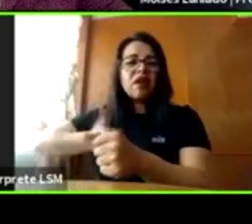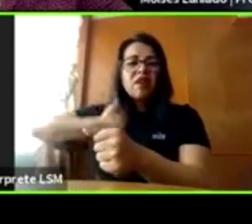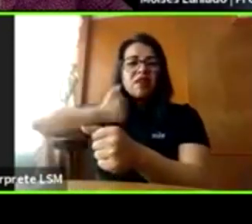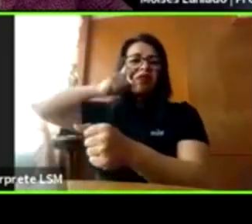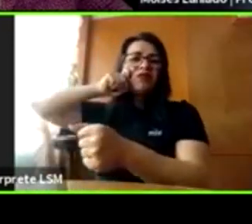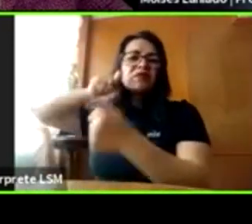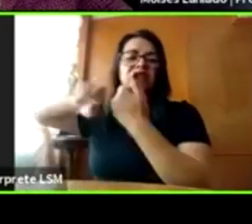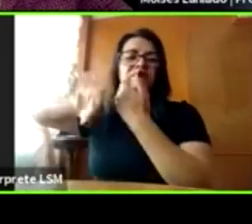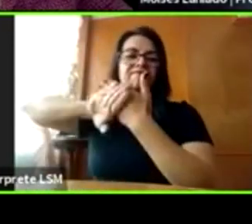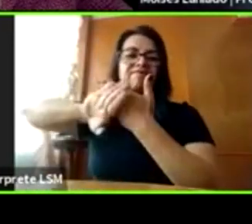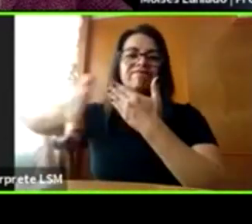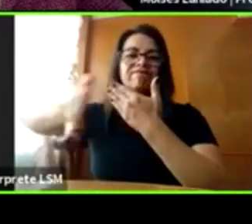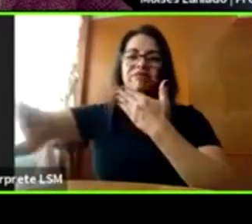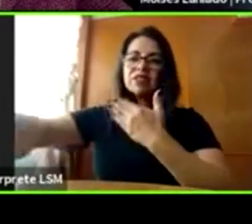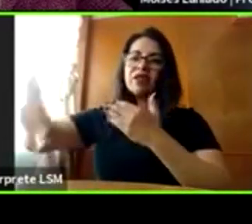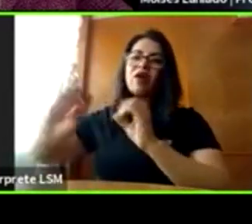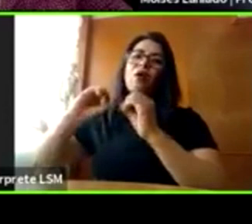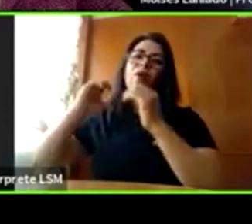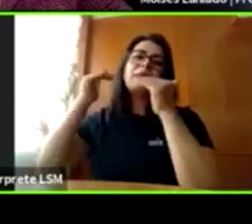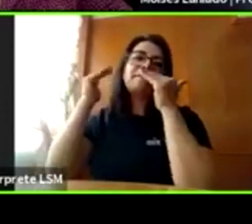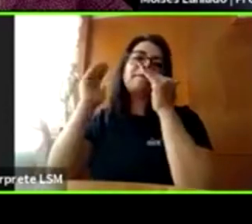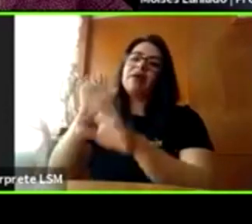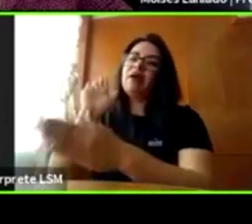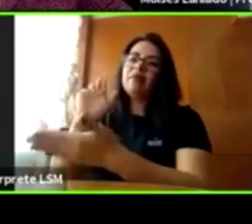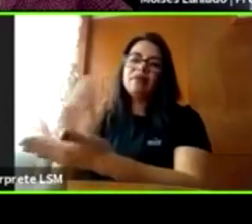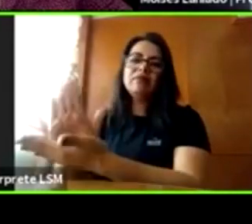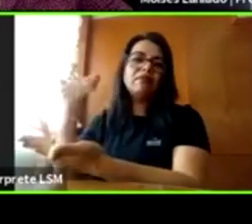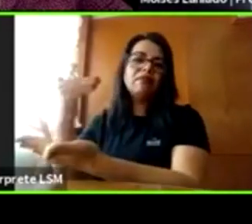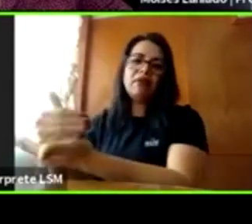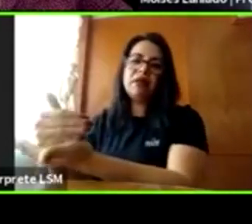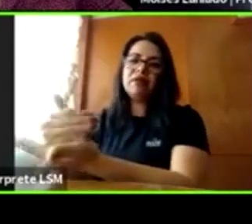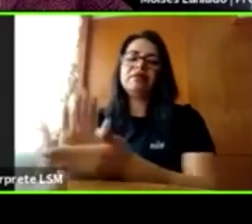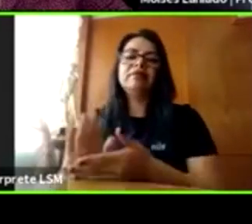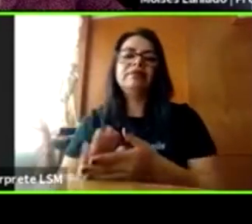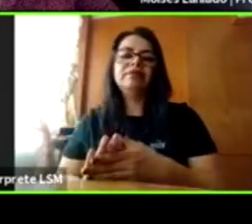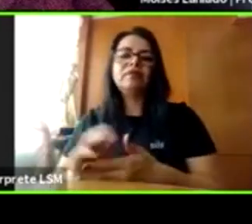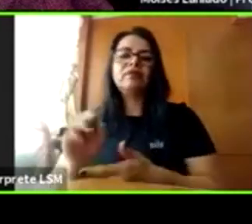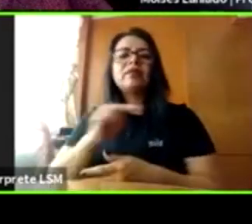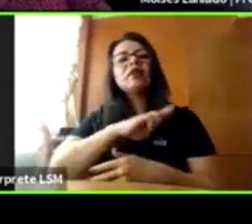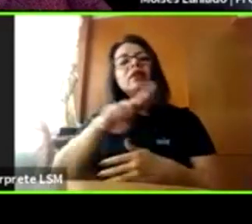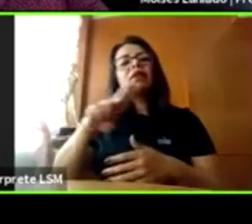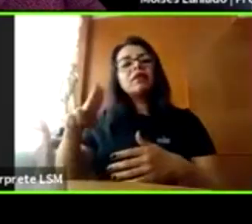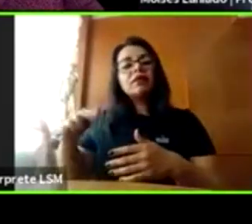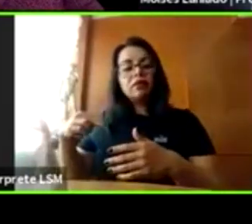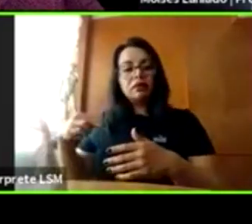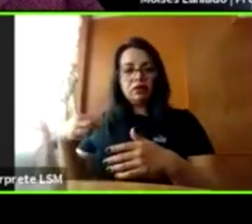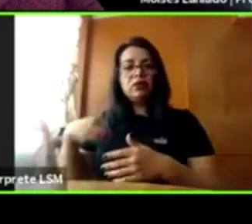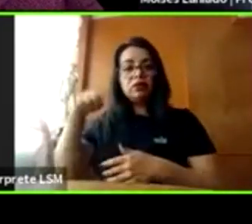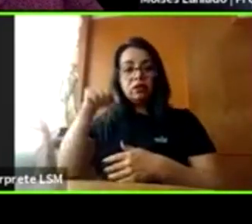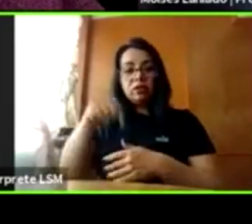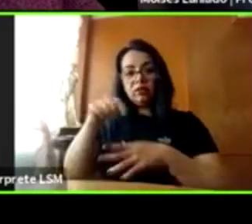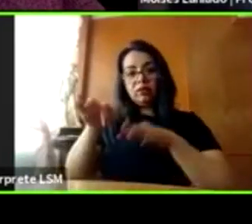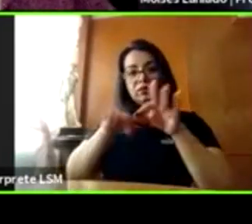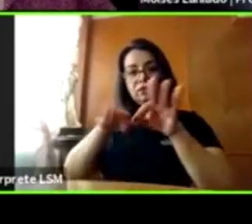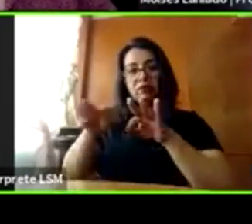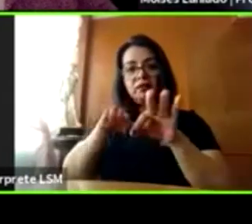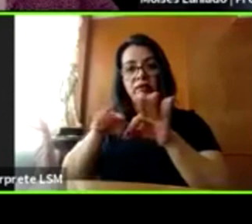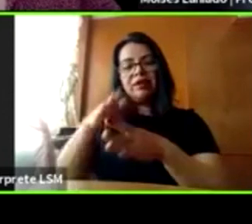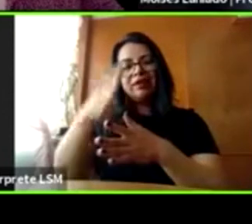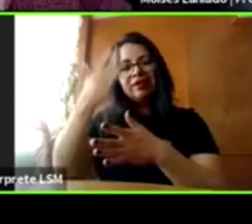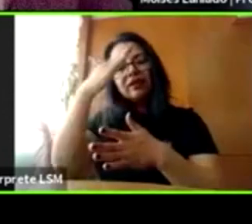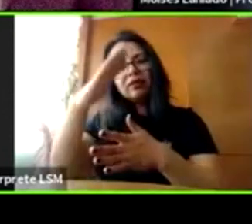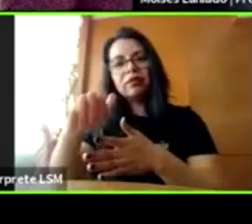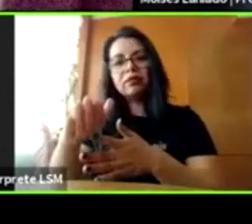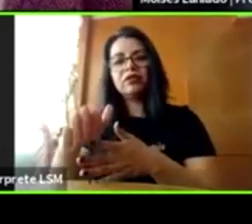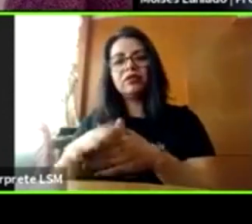y la violencia sexual. Nosotros, en el de donde estamos trabajando, sabemos que, como